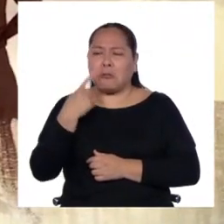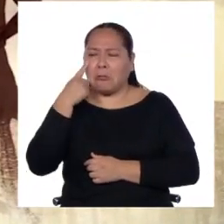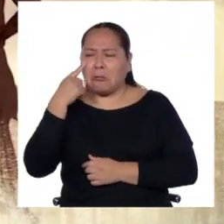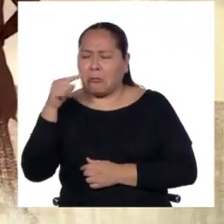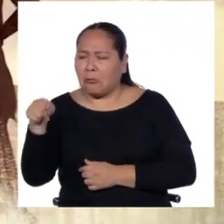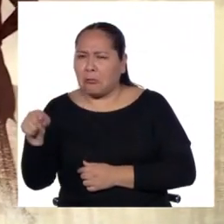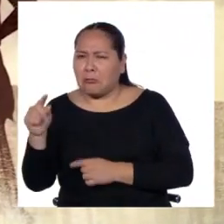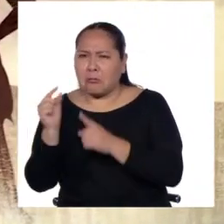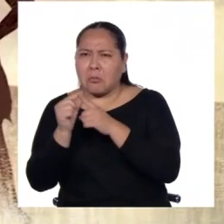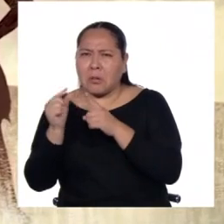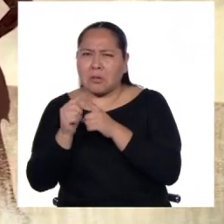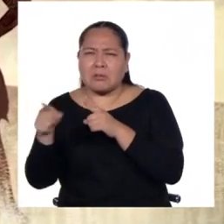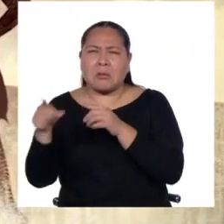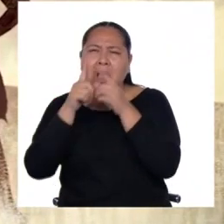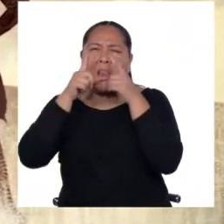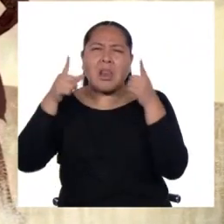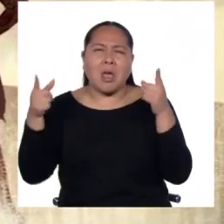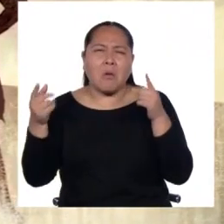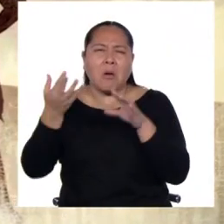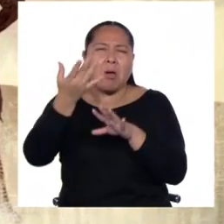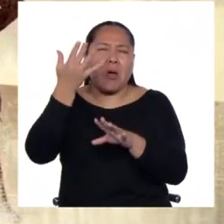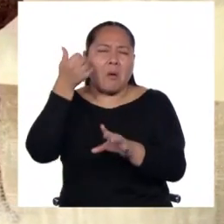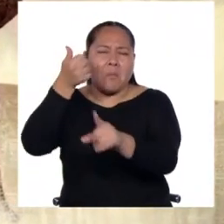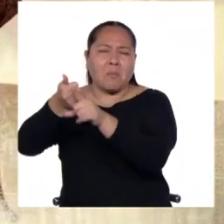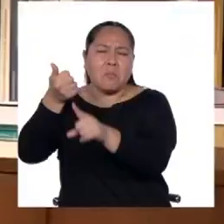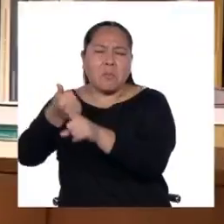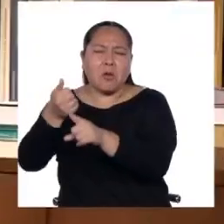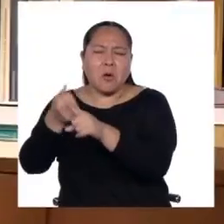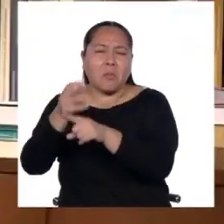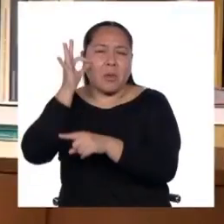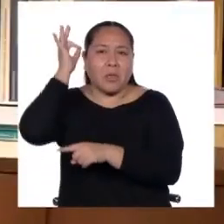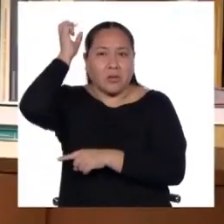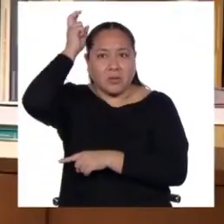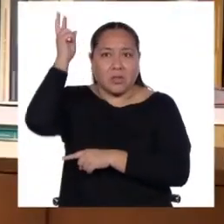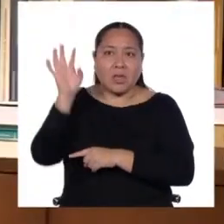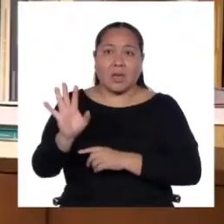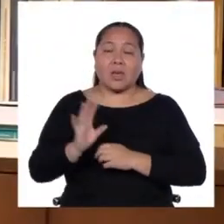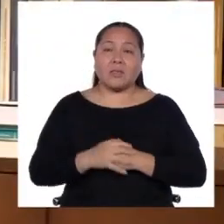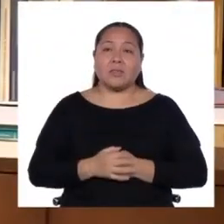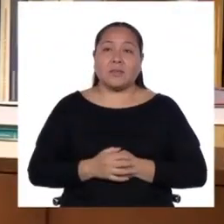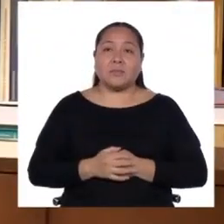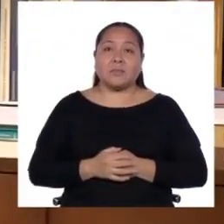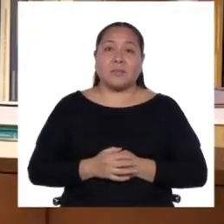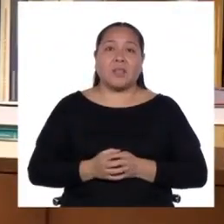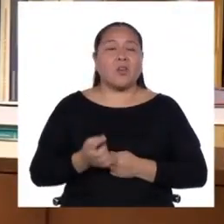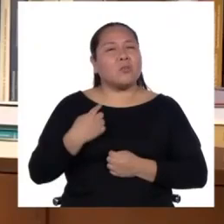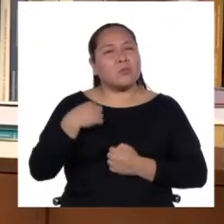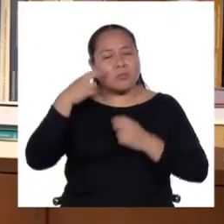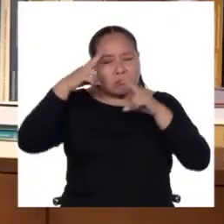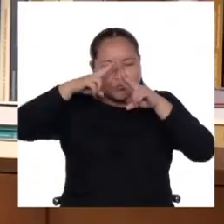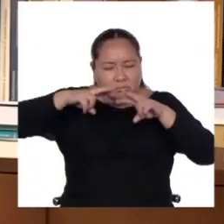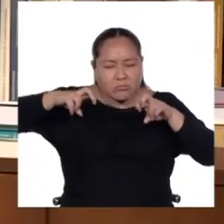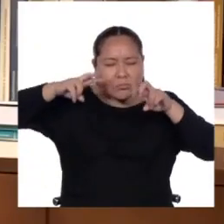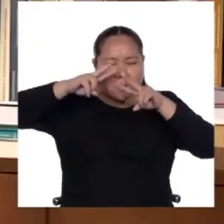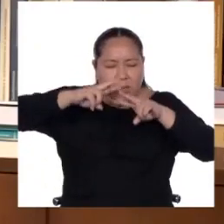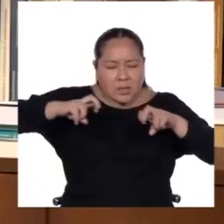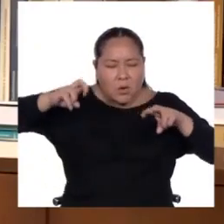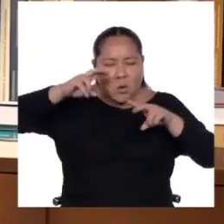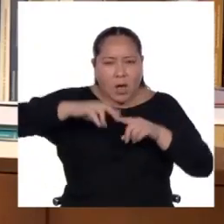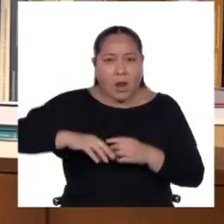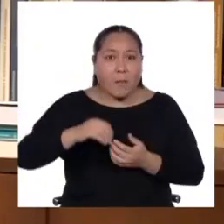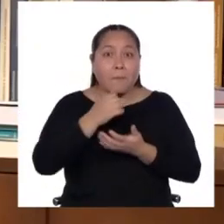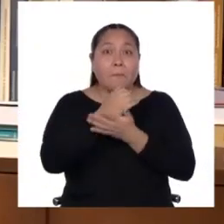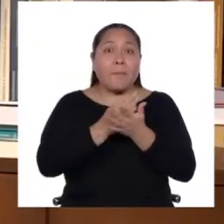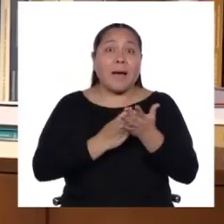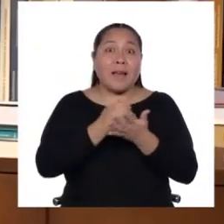entiendo, deben ser de la lengua particular que tenían los incas. Y entonces nos hemos puesto a estudiar justamente esos elementos que